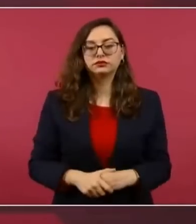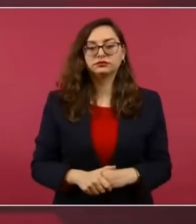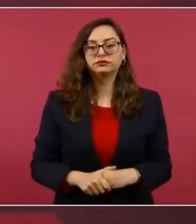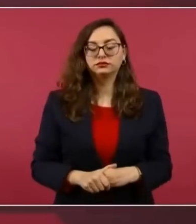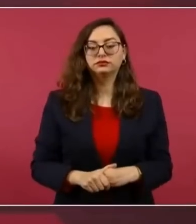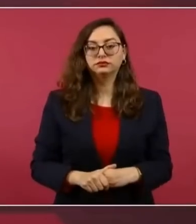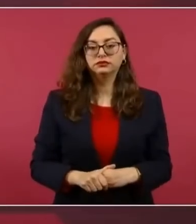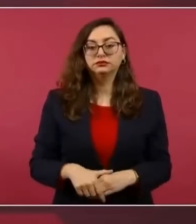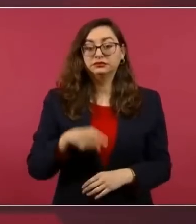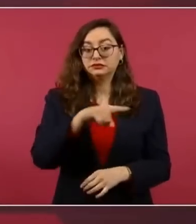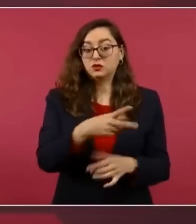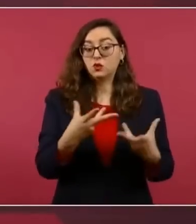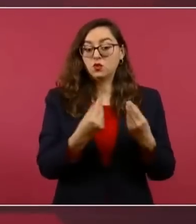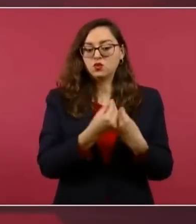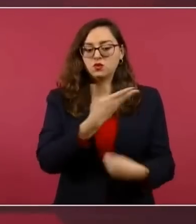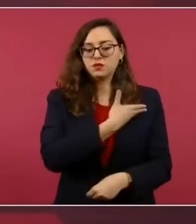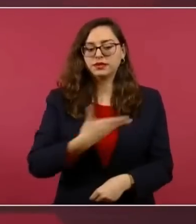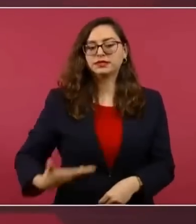Salinas,